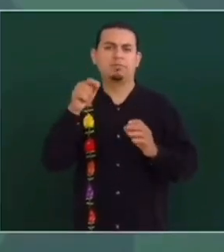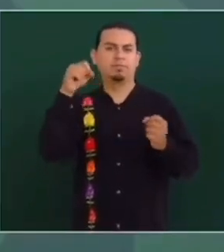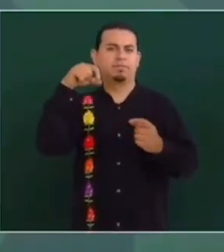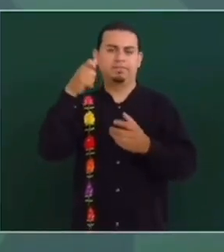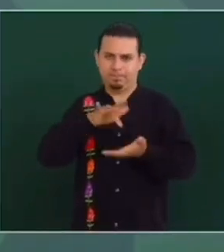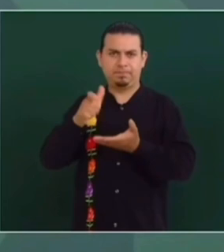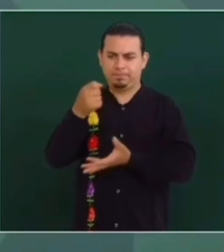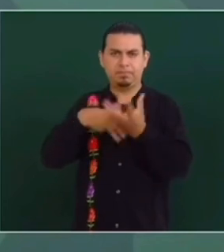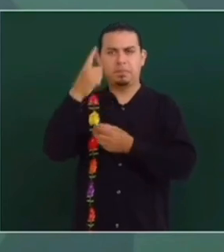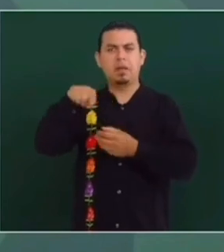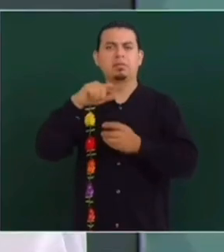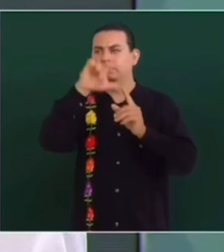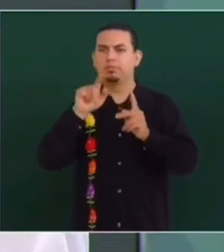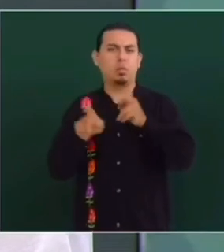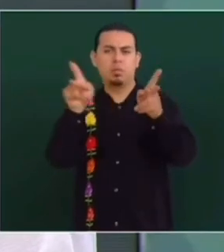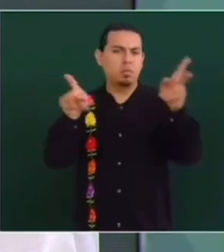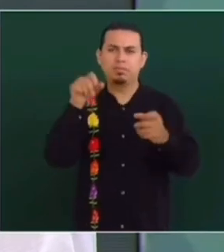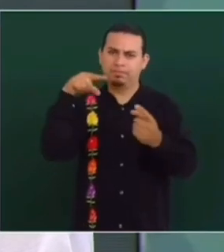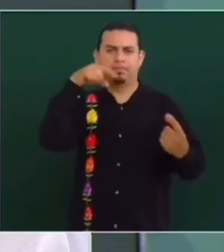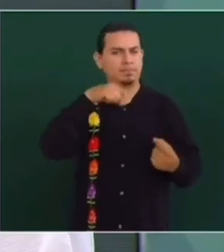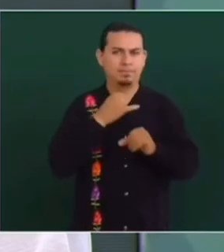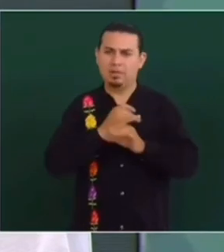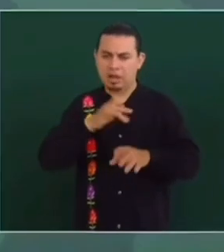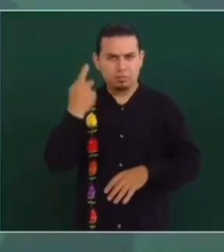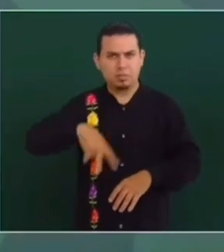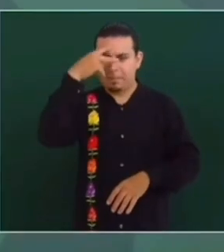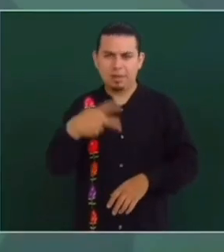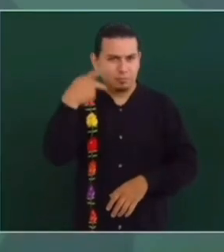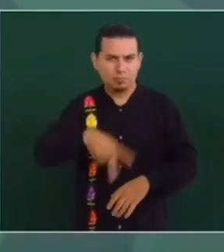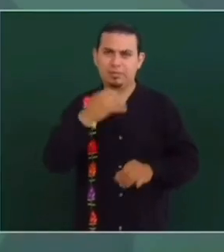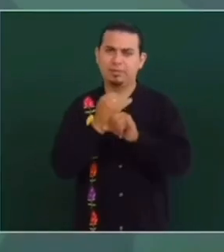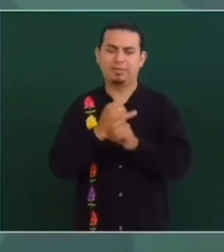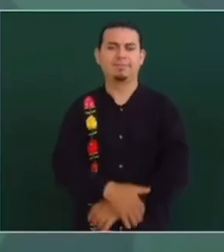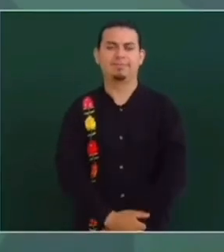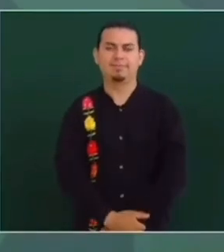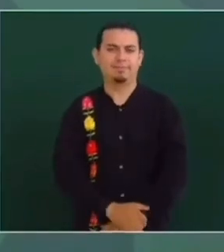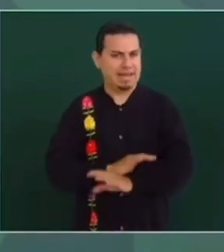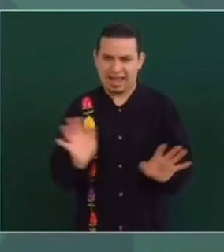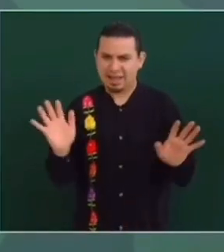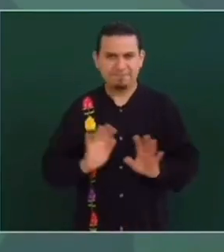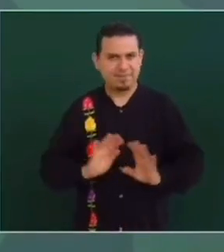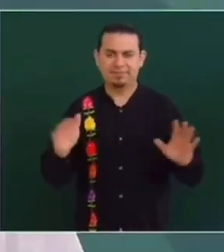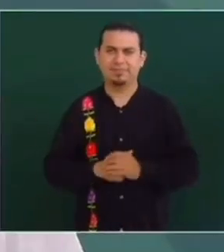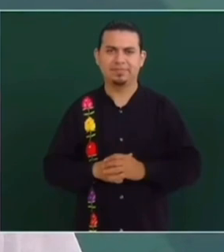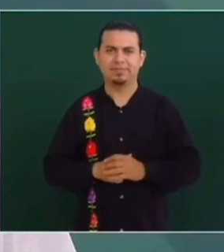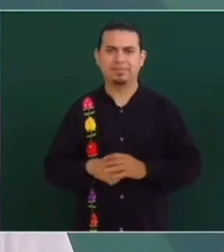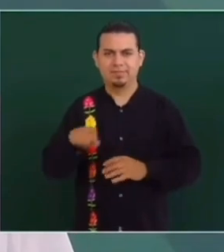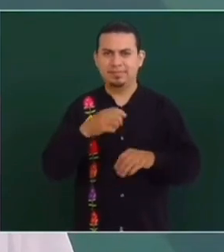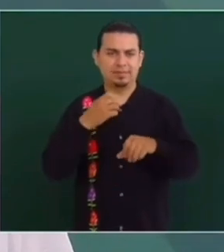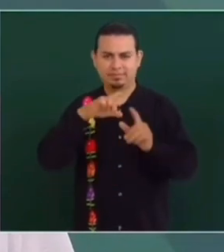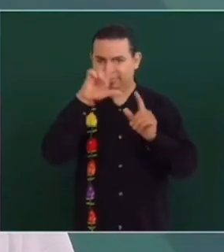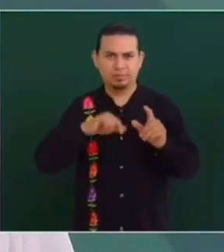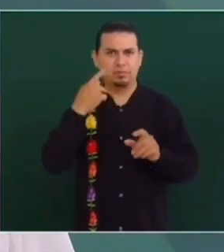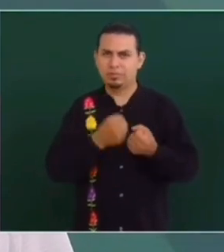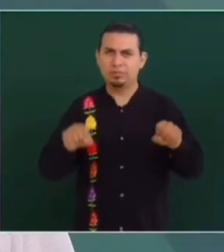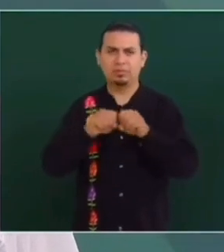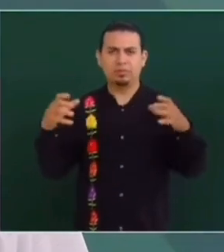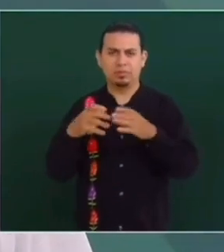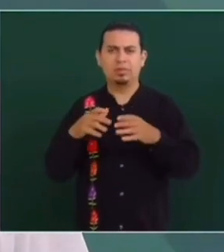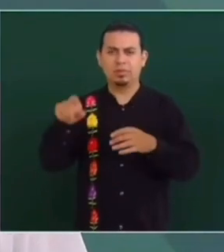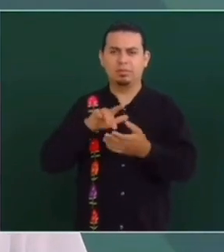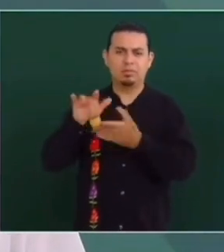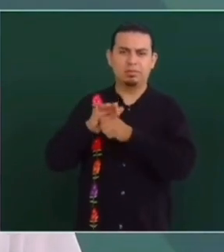que haya internet en todos los pueblos ya es de la nación. O sea, ya el Estado mexicano es socio